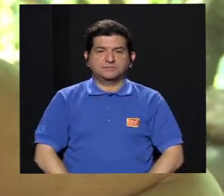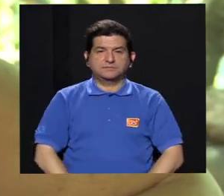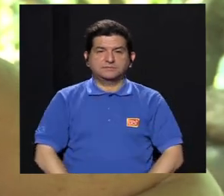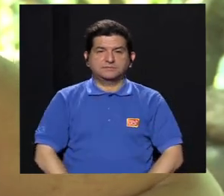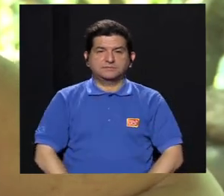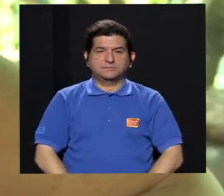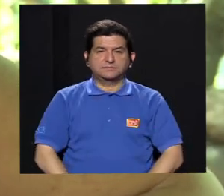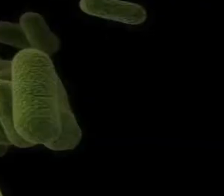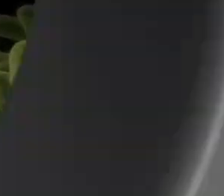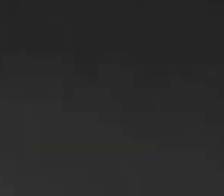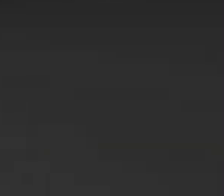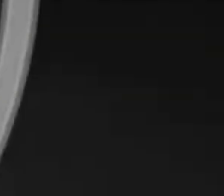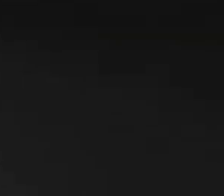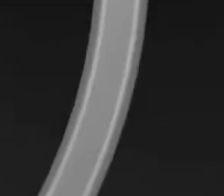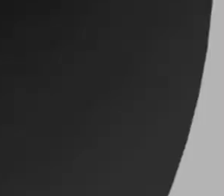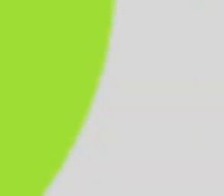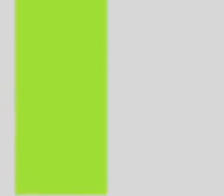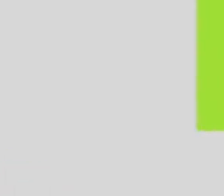de ese cantón.